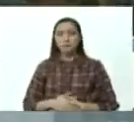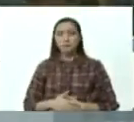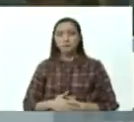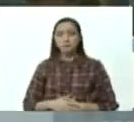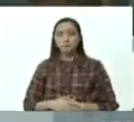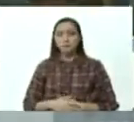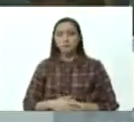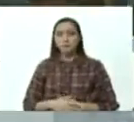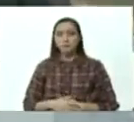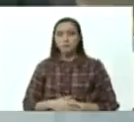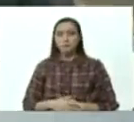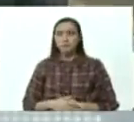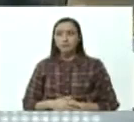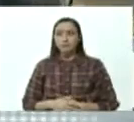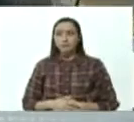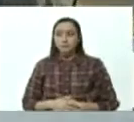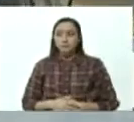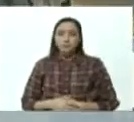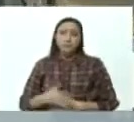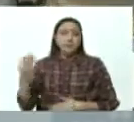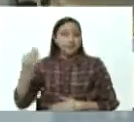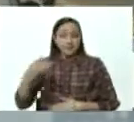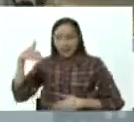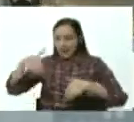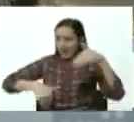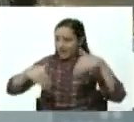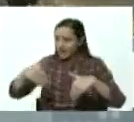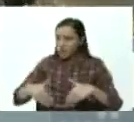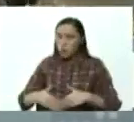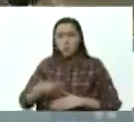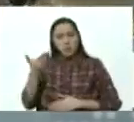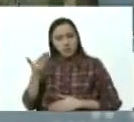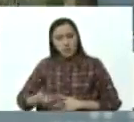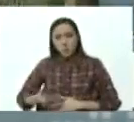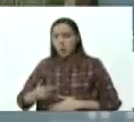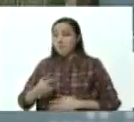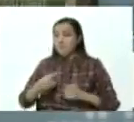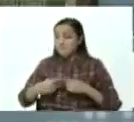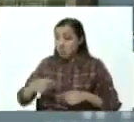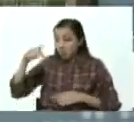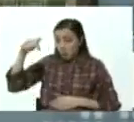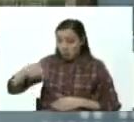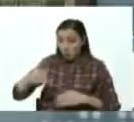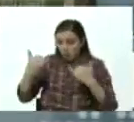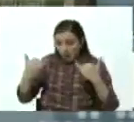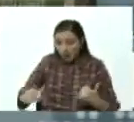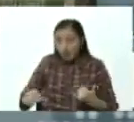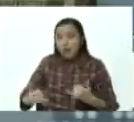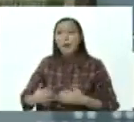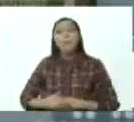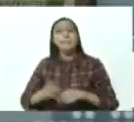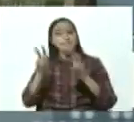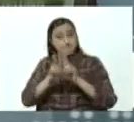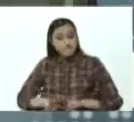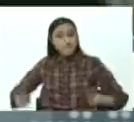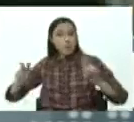Bueno, siempre las elecciones son importantes, pero estas tienen un valor adicional.